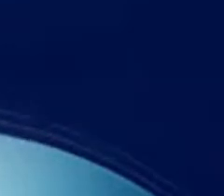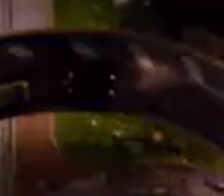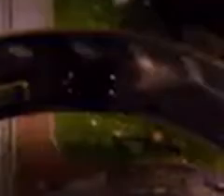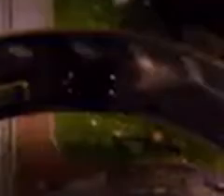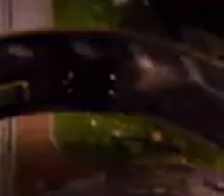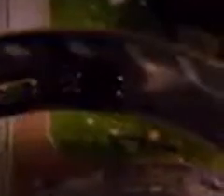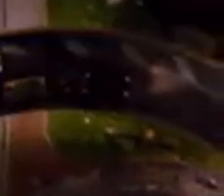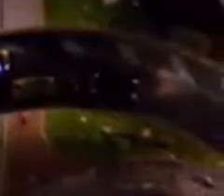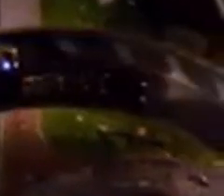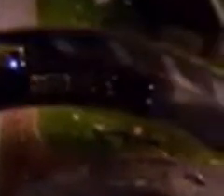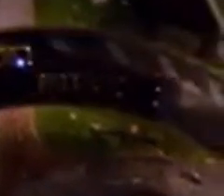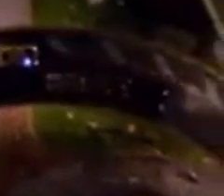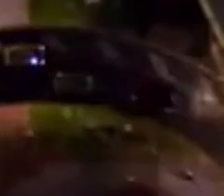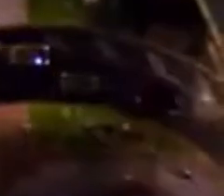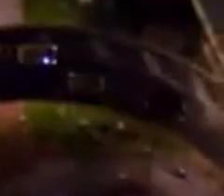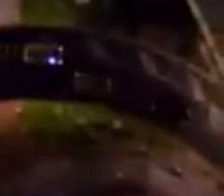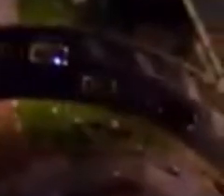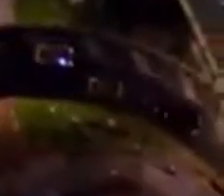Ministerio de la STI.